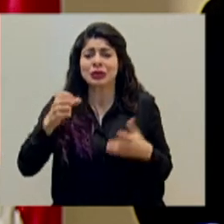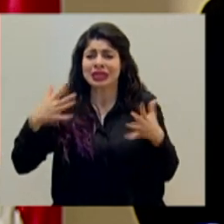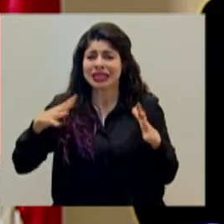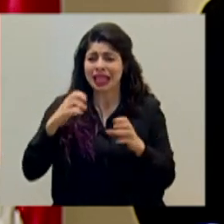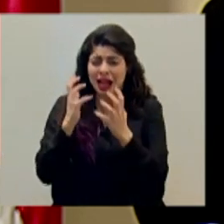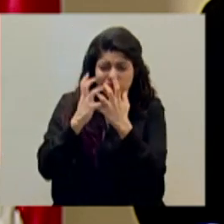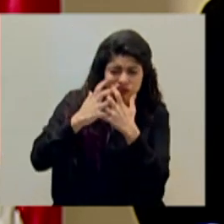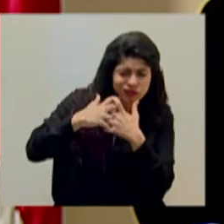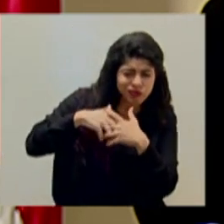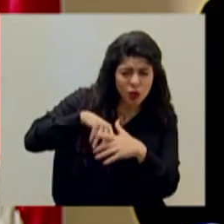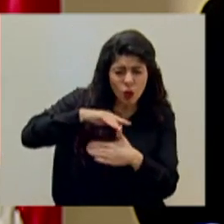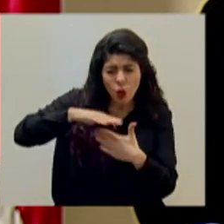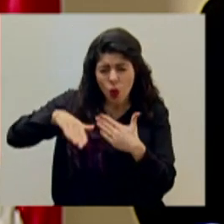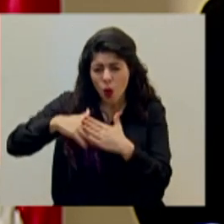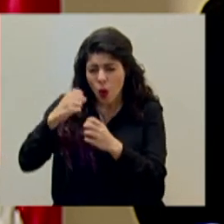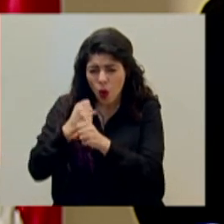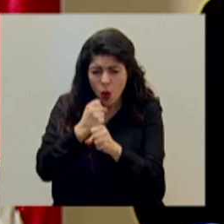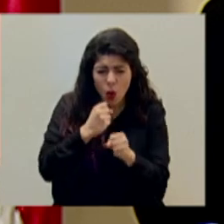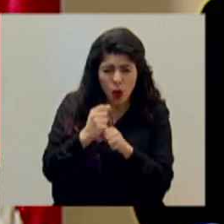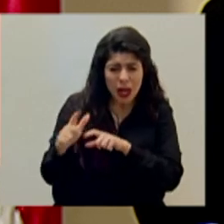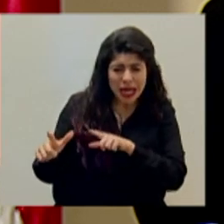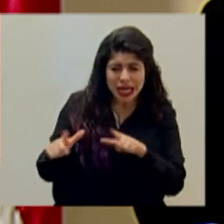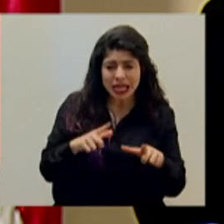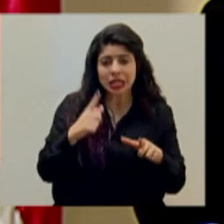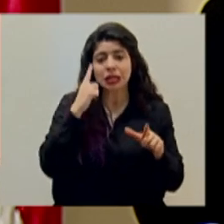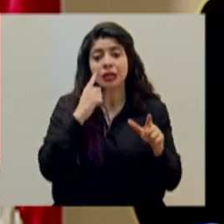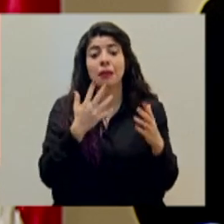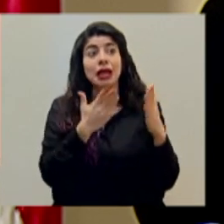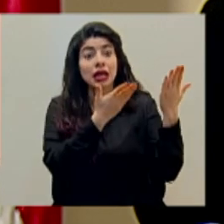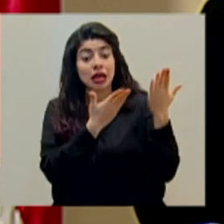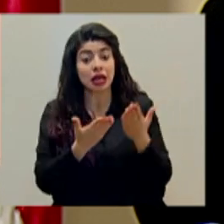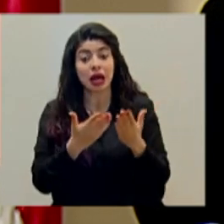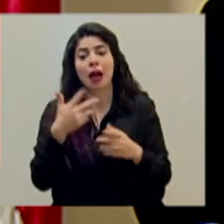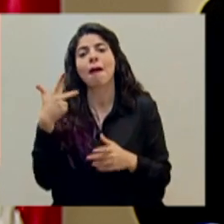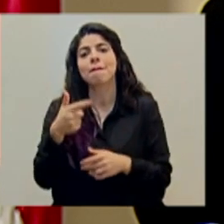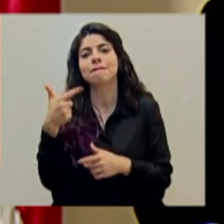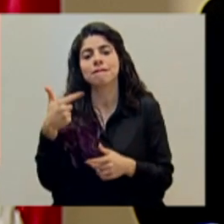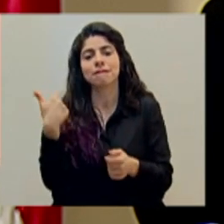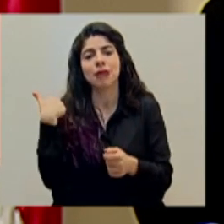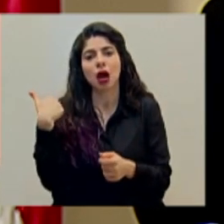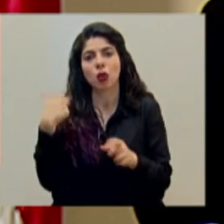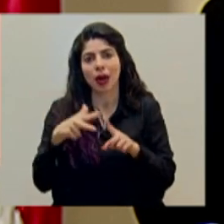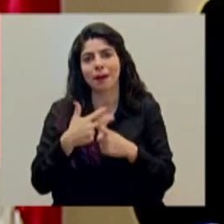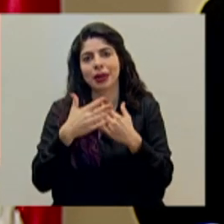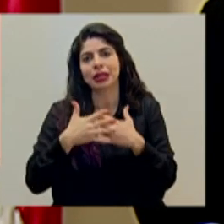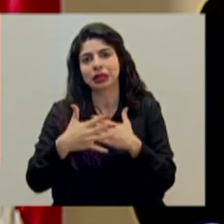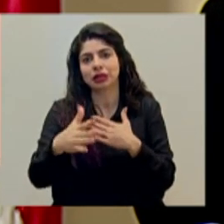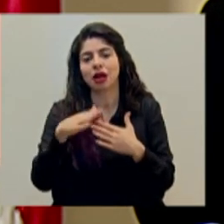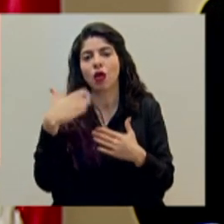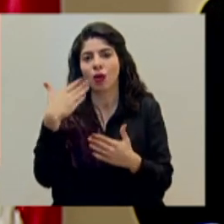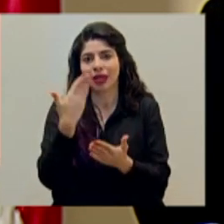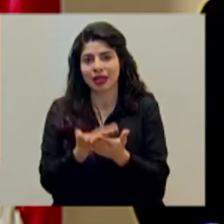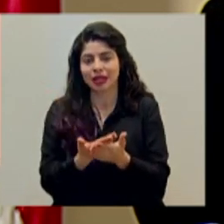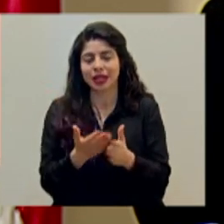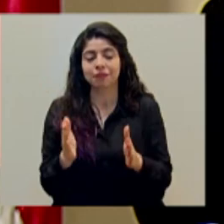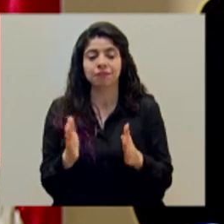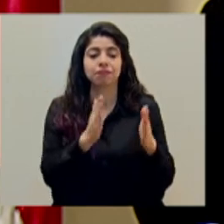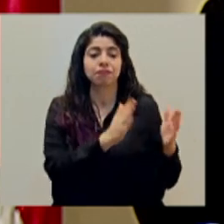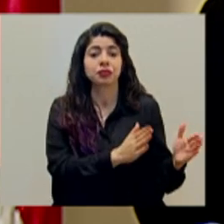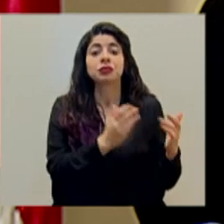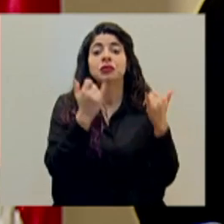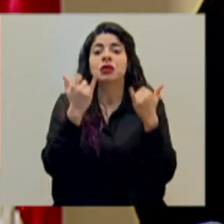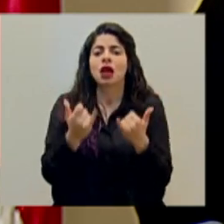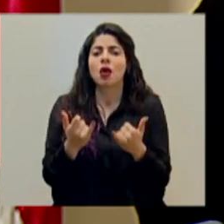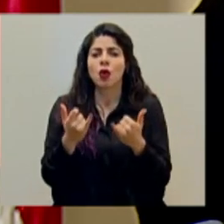todos los ajustes necesarios para empezar a vacunar lo más pronto posible una vez que la vacuna llegue. También con respecto a